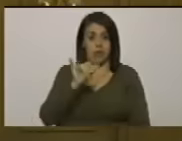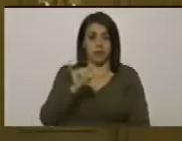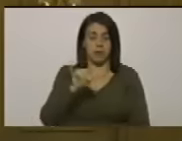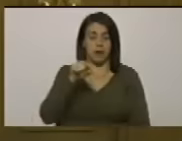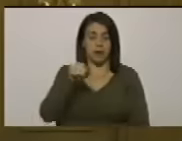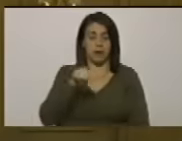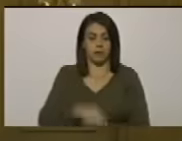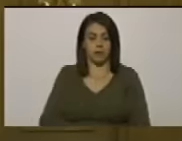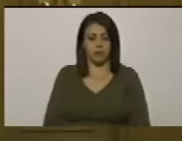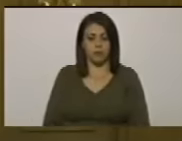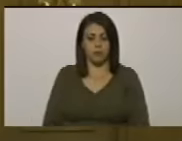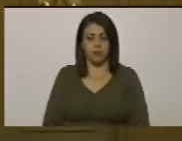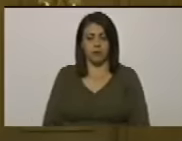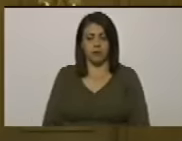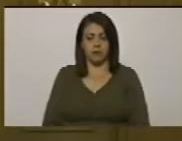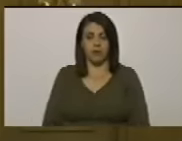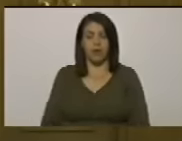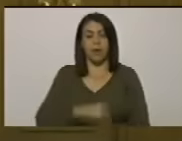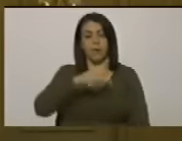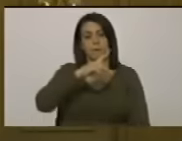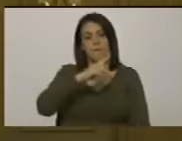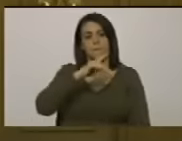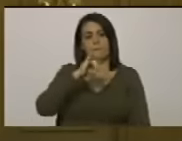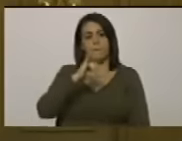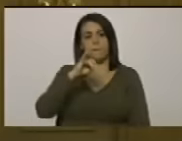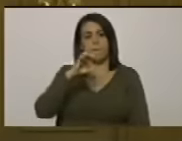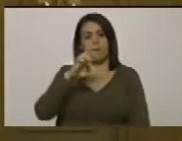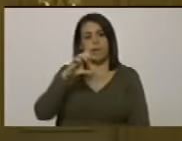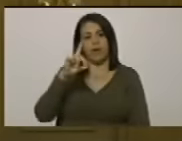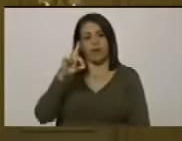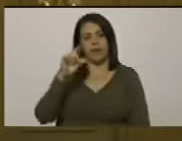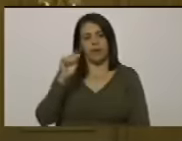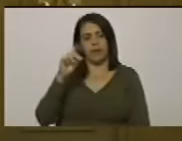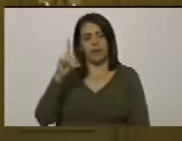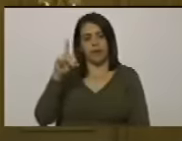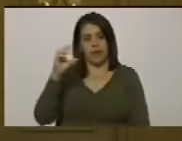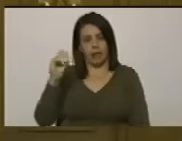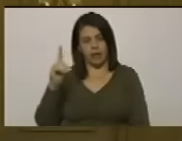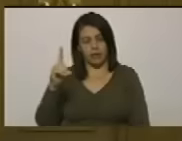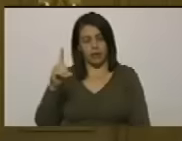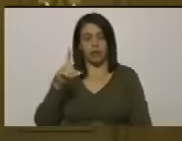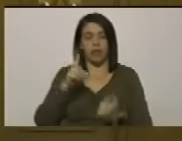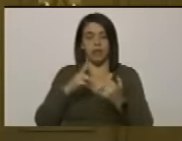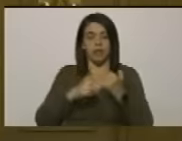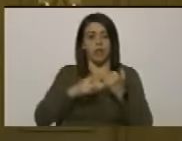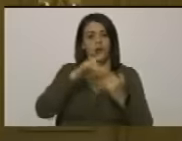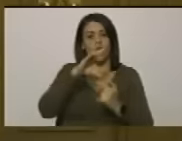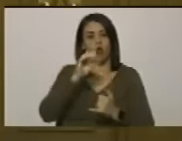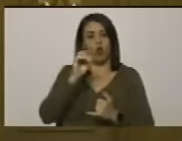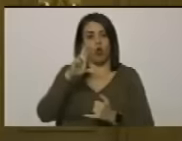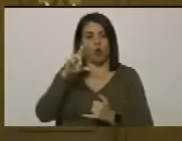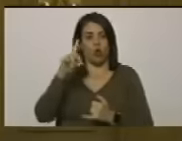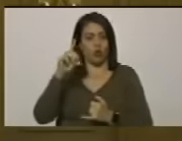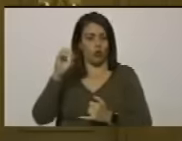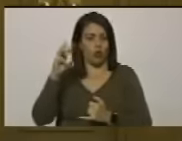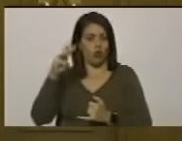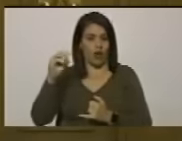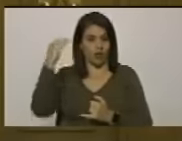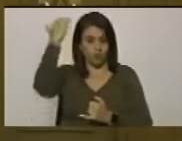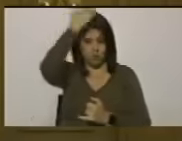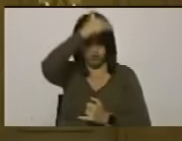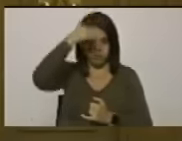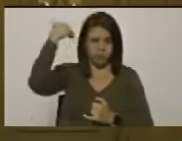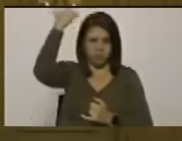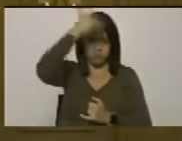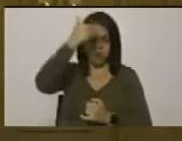Piedad Córdoba quien nos visitó y quien se convirtió